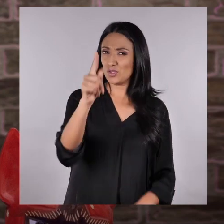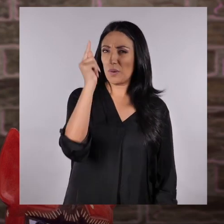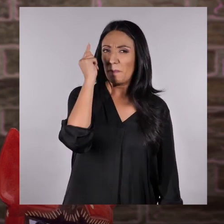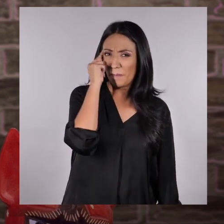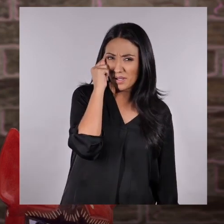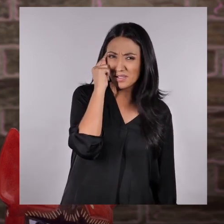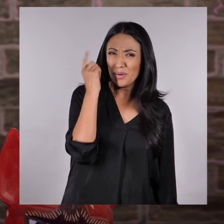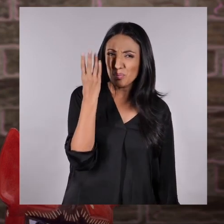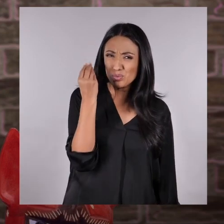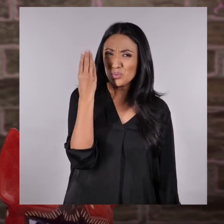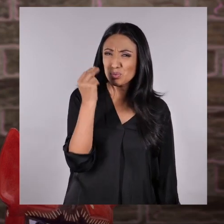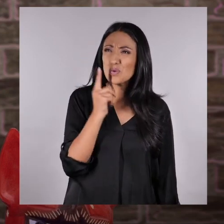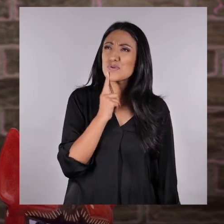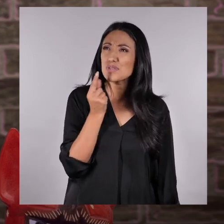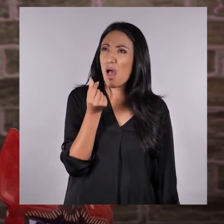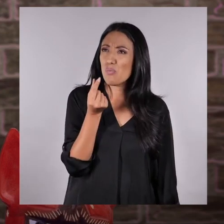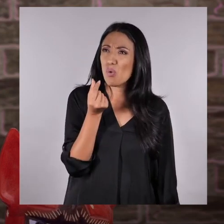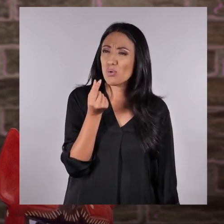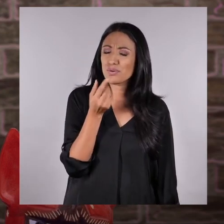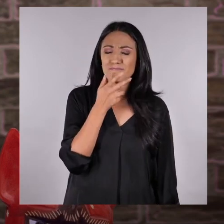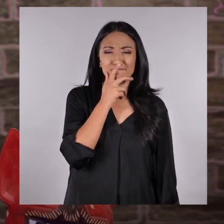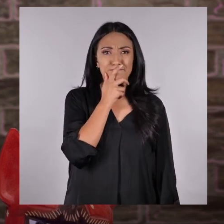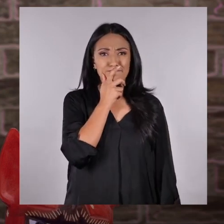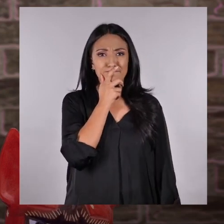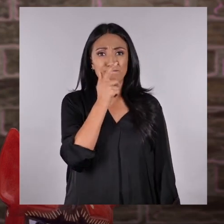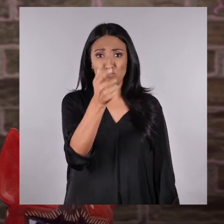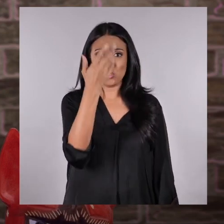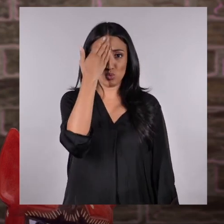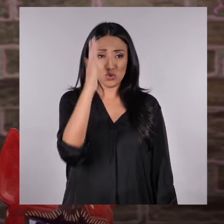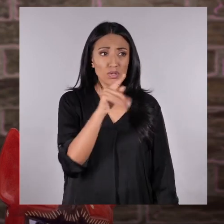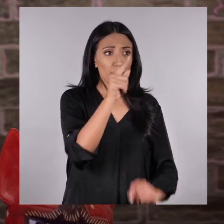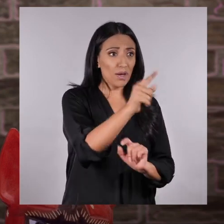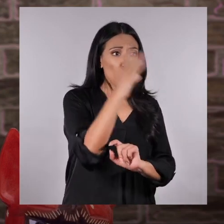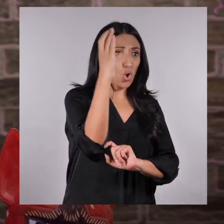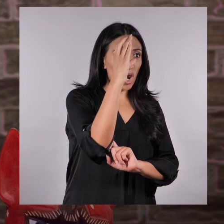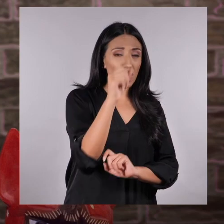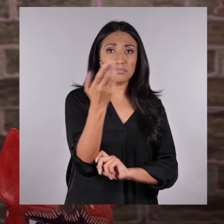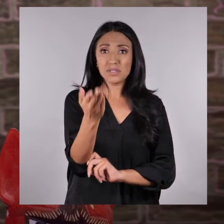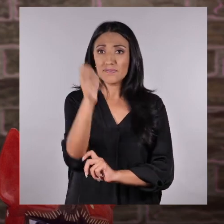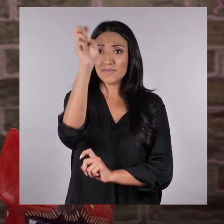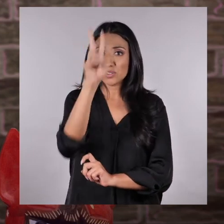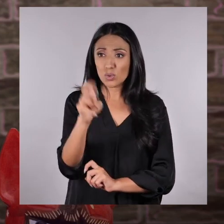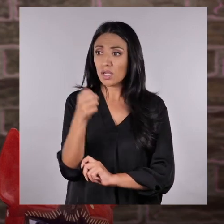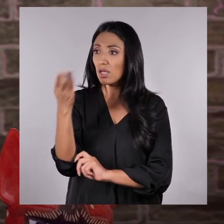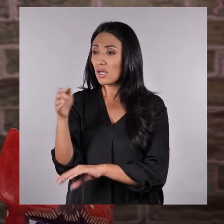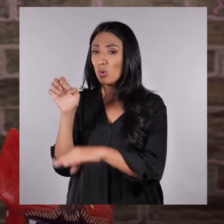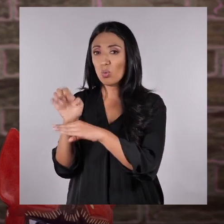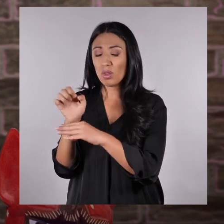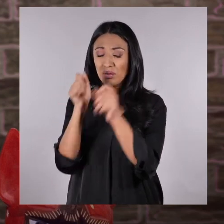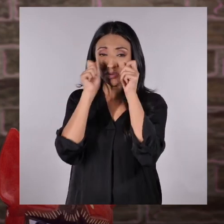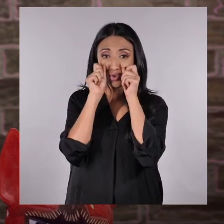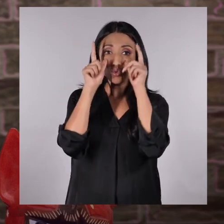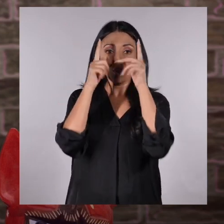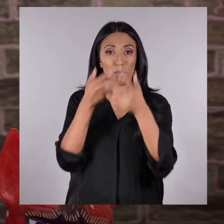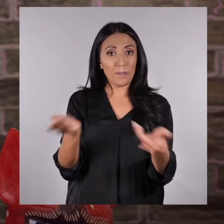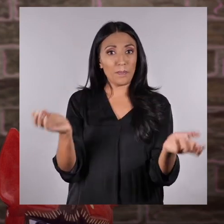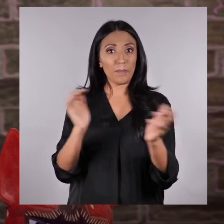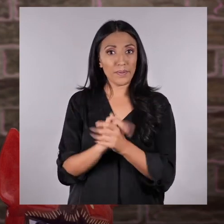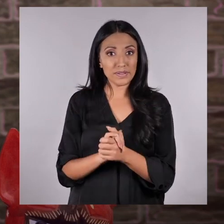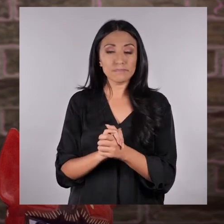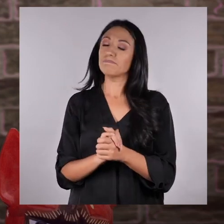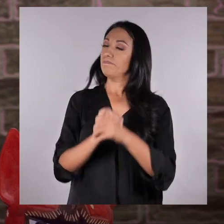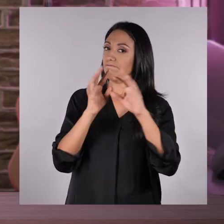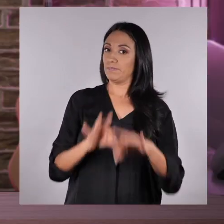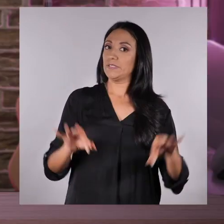¿Se imaginan tantos sabores? Apuesto a que no sabían tantas cosas bonitas que tenemos en Ecuador y en los países vecinos.